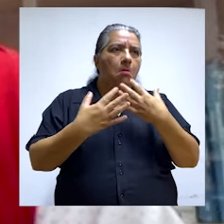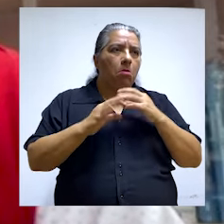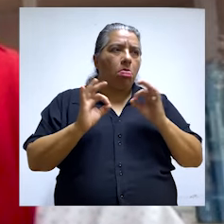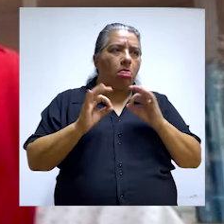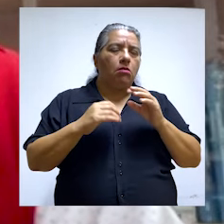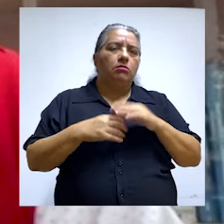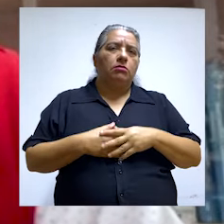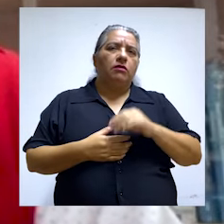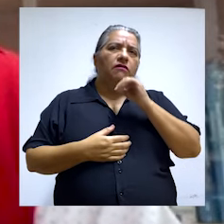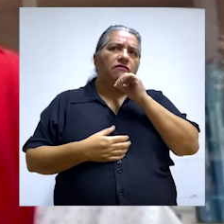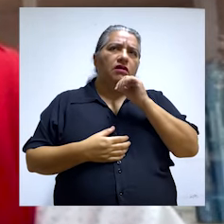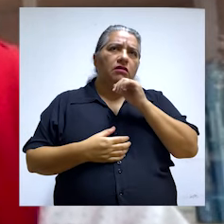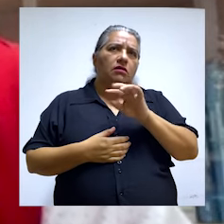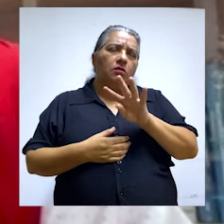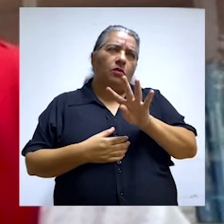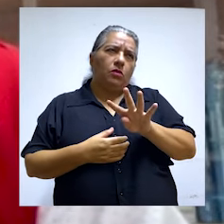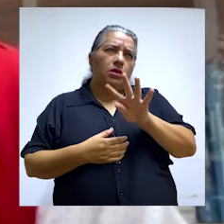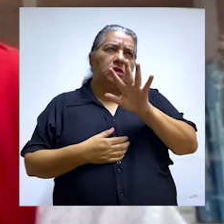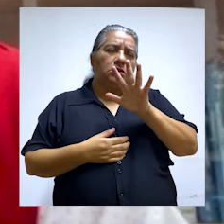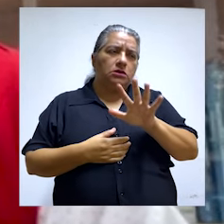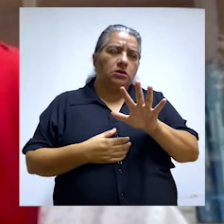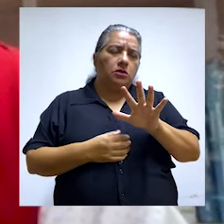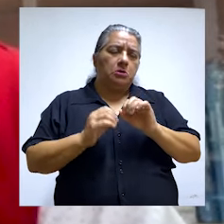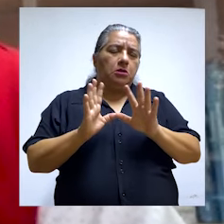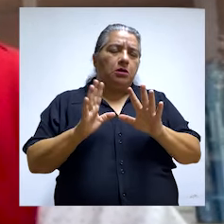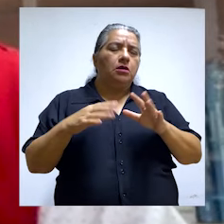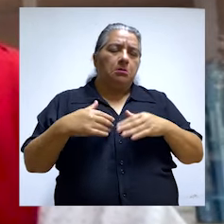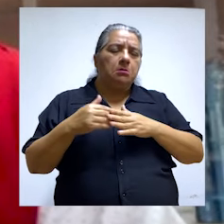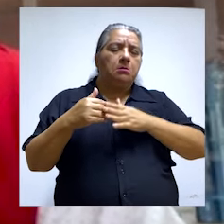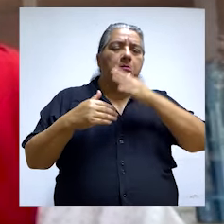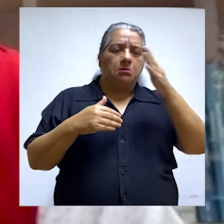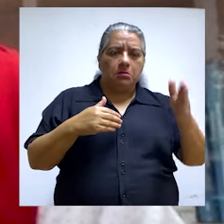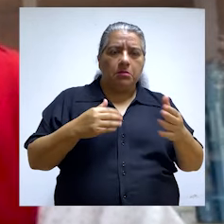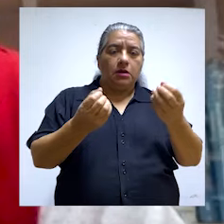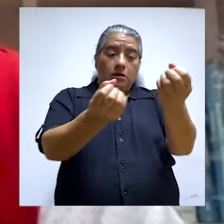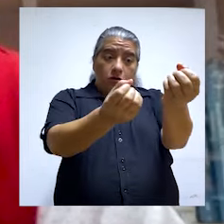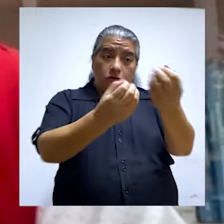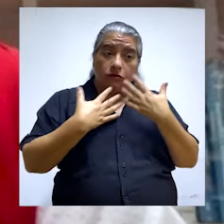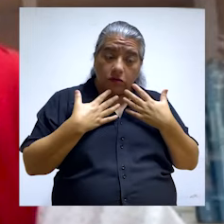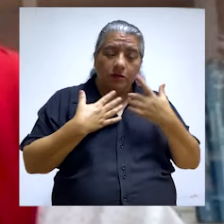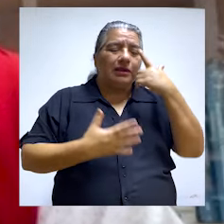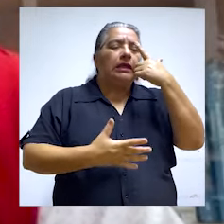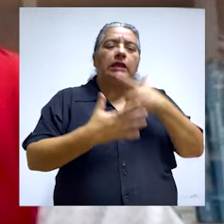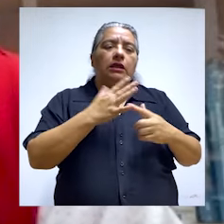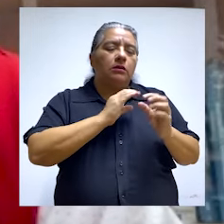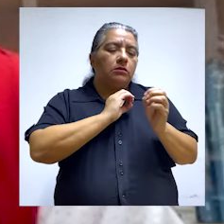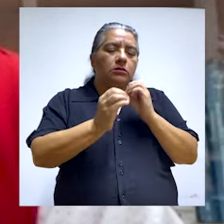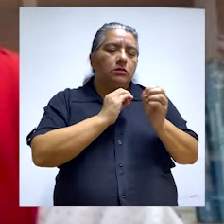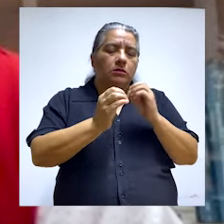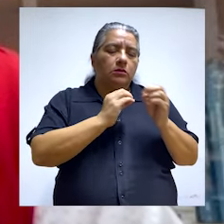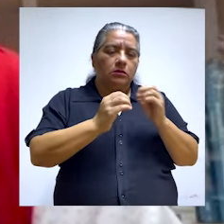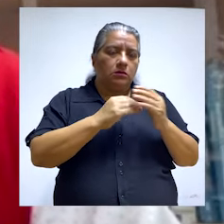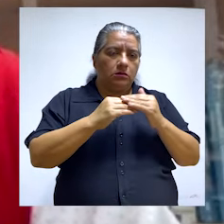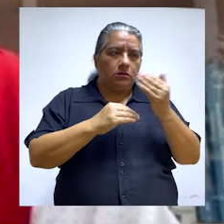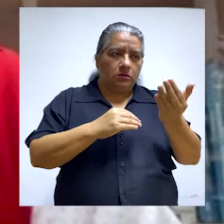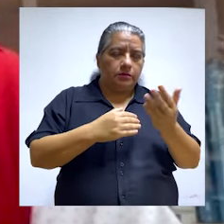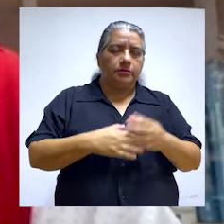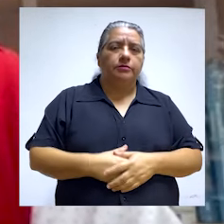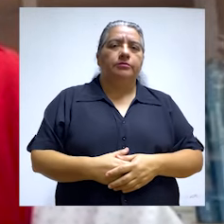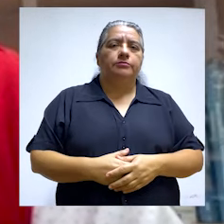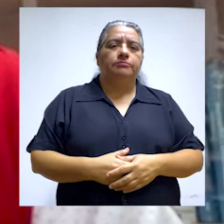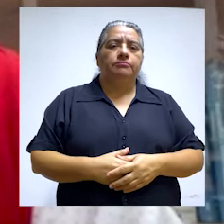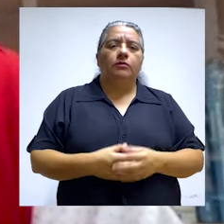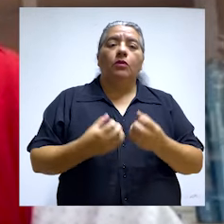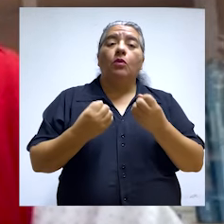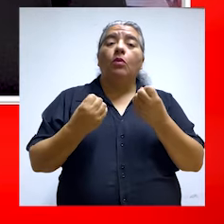conforme a nuestras directivas, todavía tienen hasta 45 días para comunicarnos de estas acciones que van a superar la situación